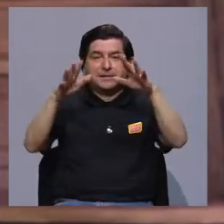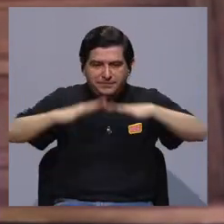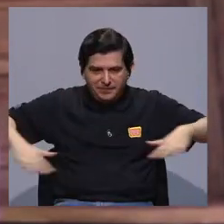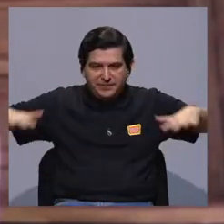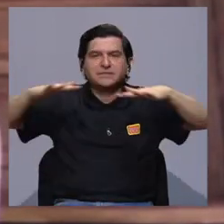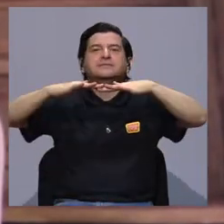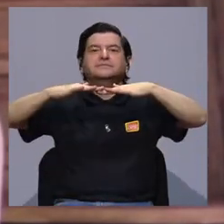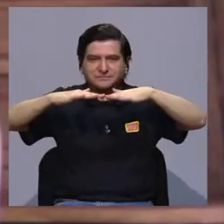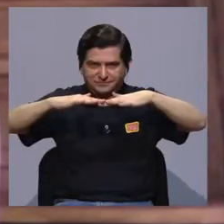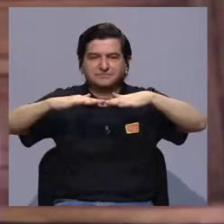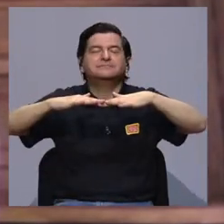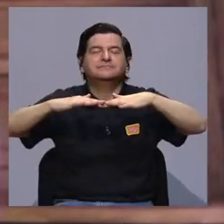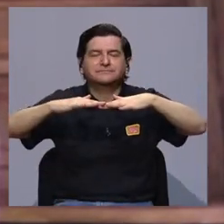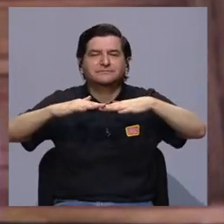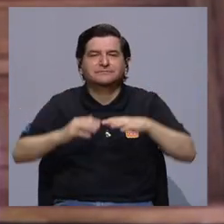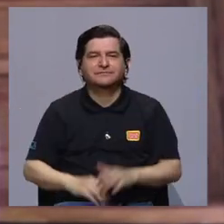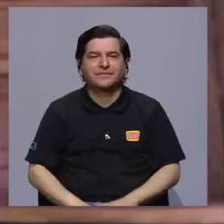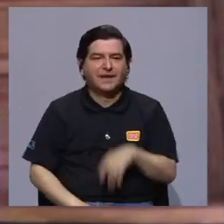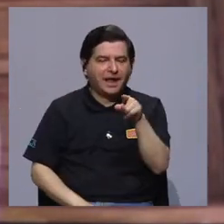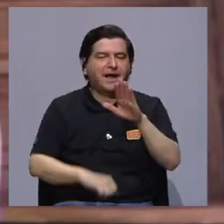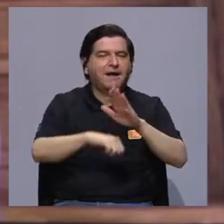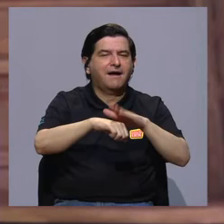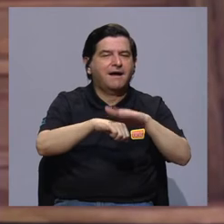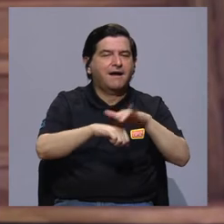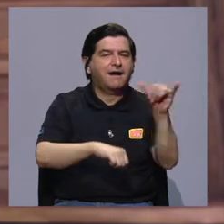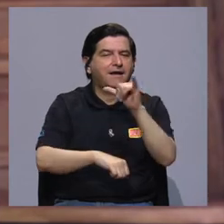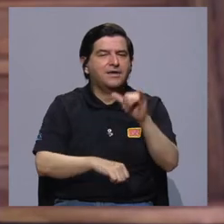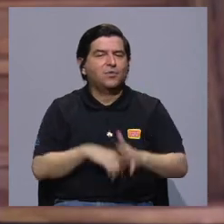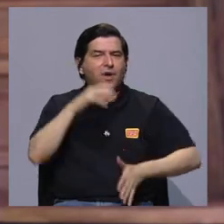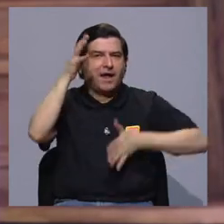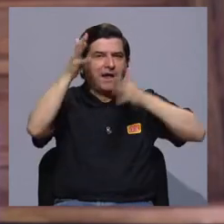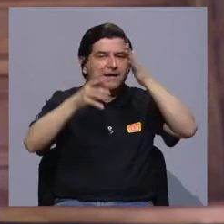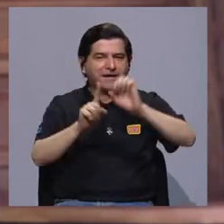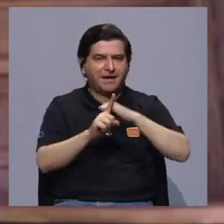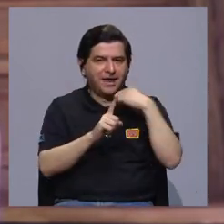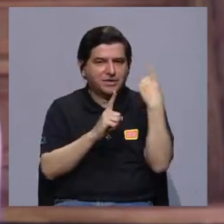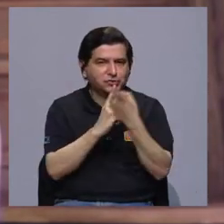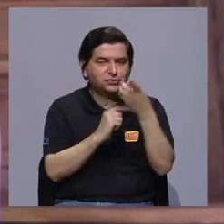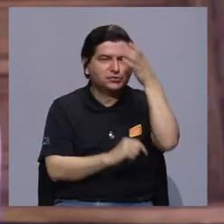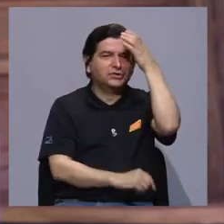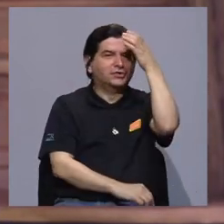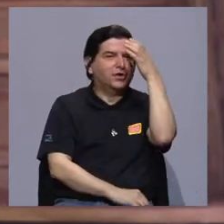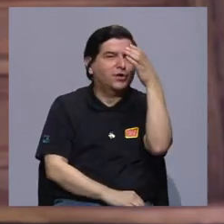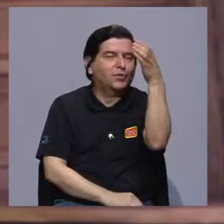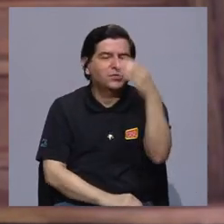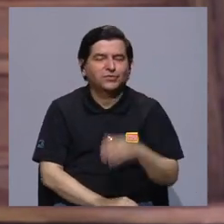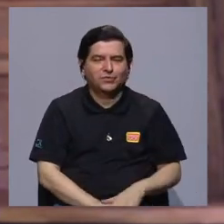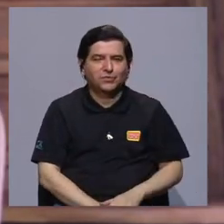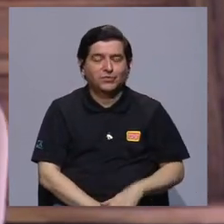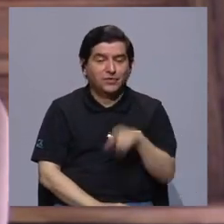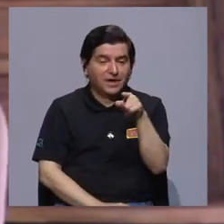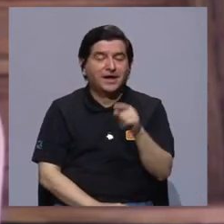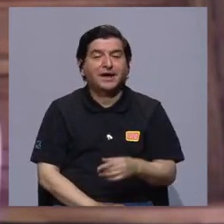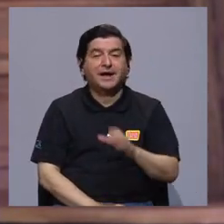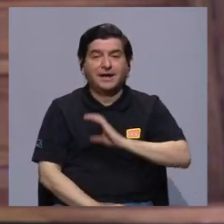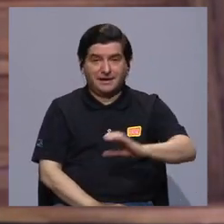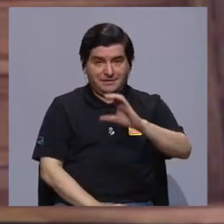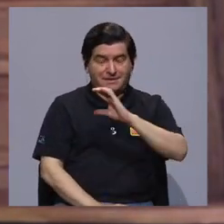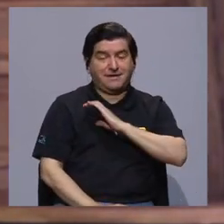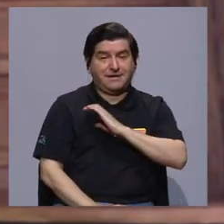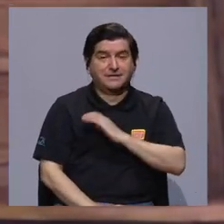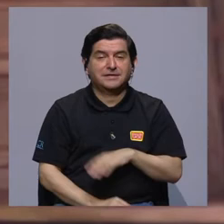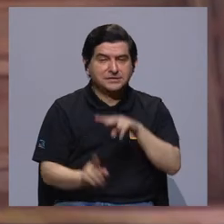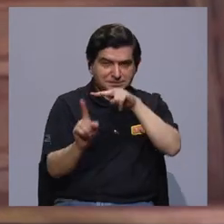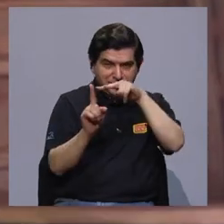espacios que permite también crear sociedades, culturas, ¿verdad? Esos imaginarios que tienen un carácter